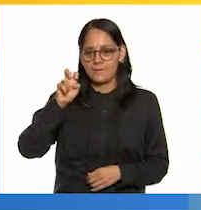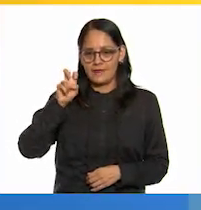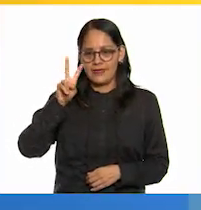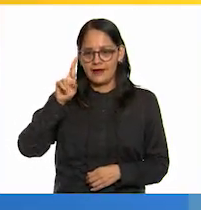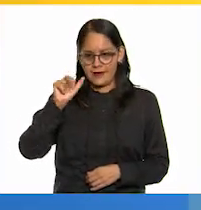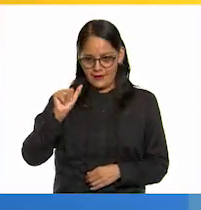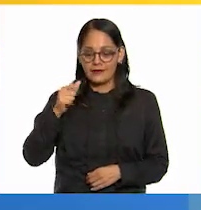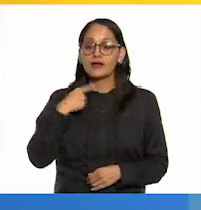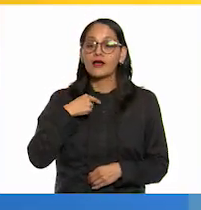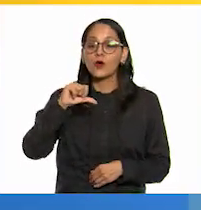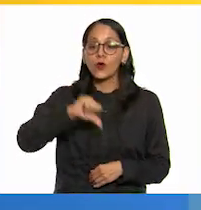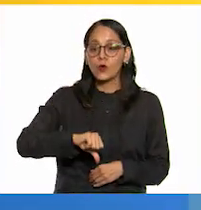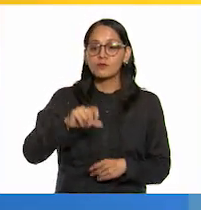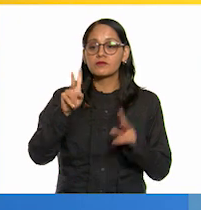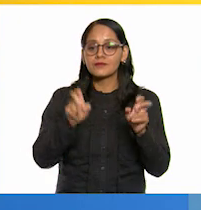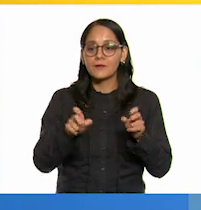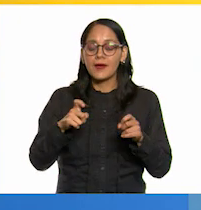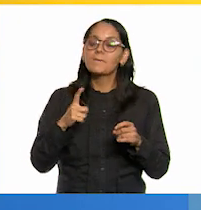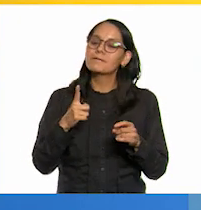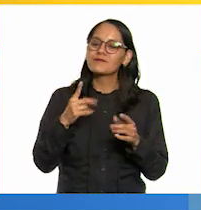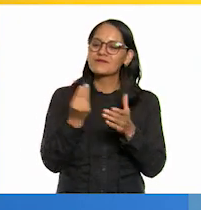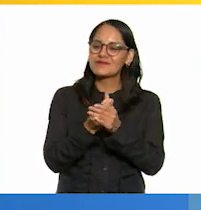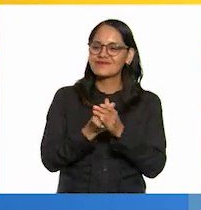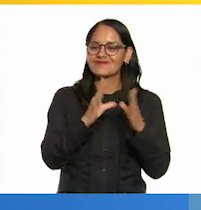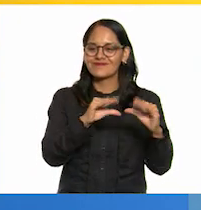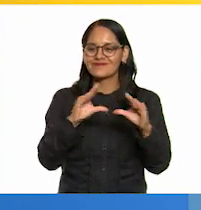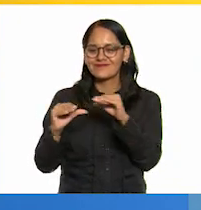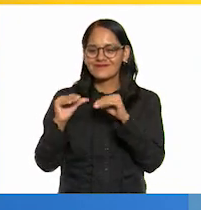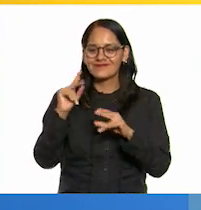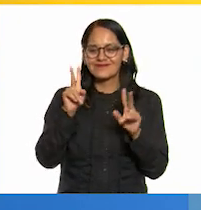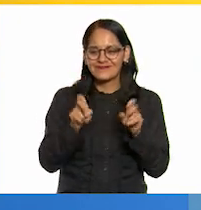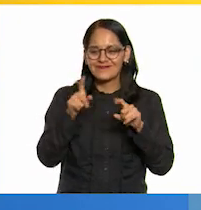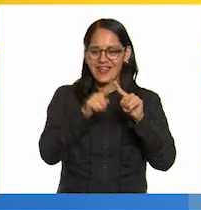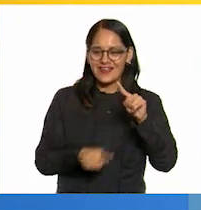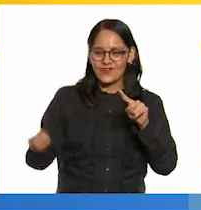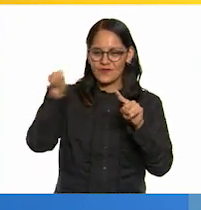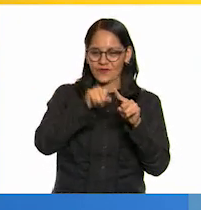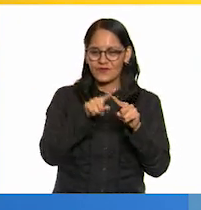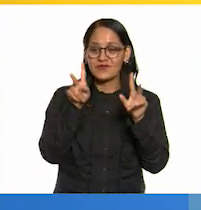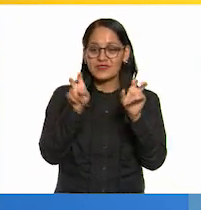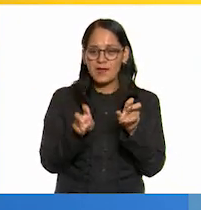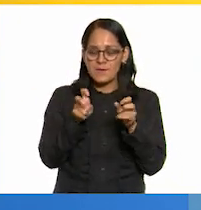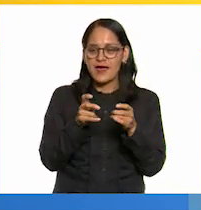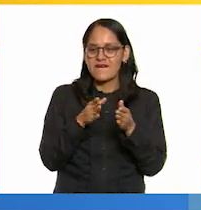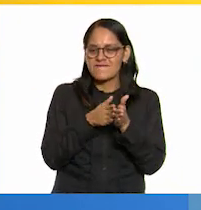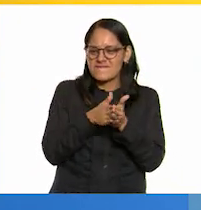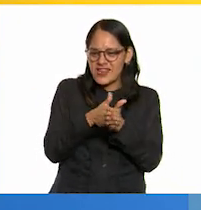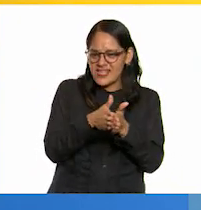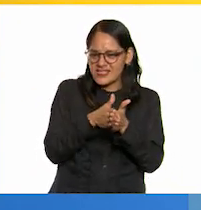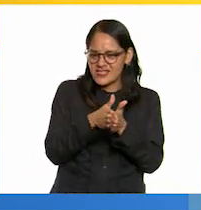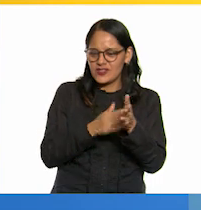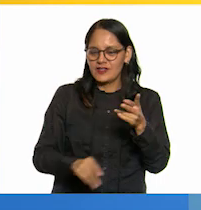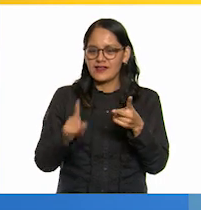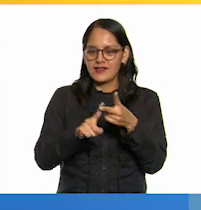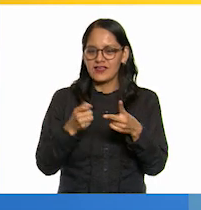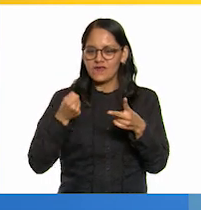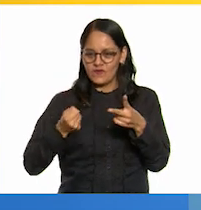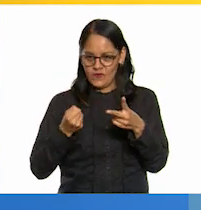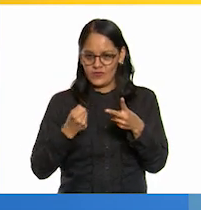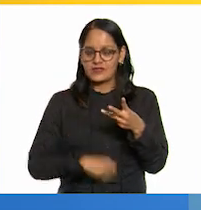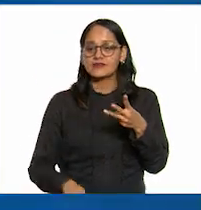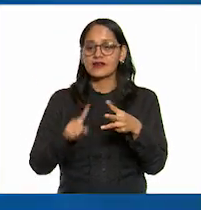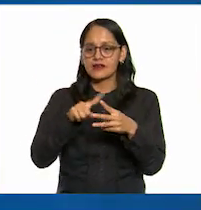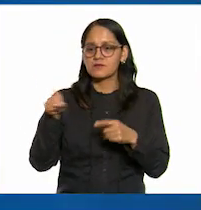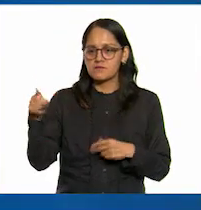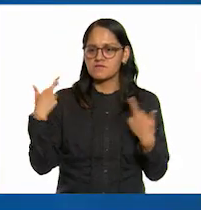tendremos una clase sobre ruedas en la que seguiremos aprendiendo acerca de la fricción y la fuerza de la mano del maestro pedro fabián